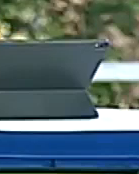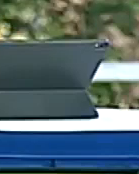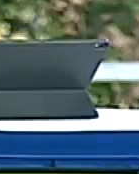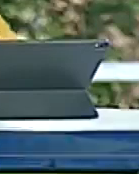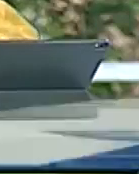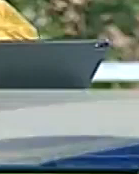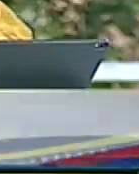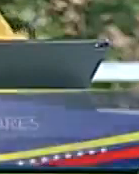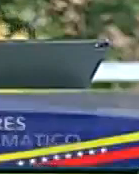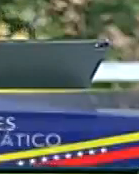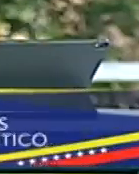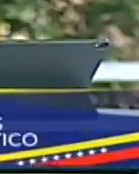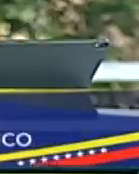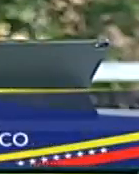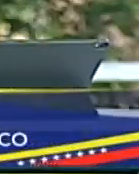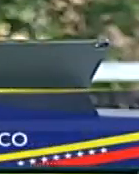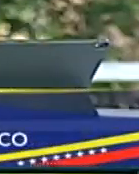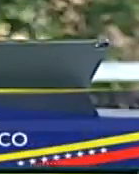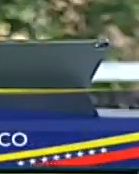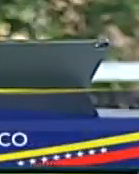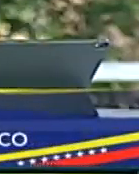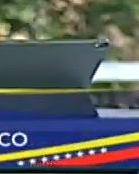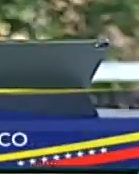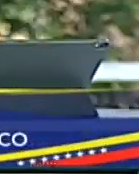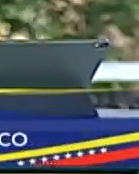estos niveles de evaporación, fuera de lo normal,